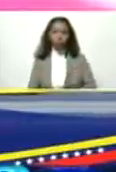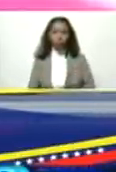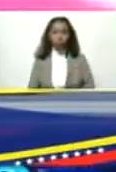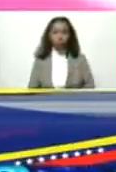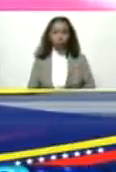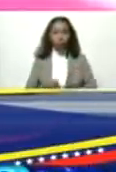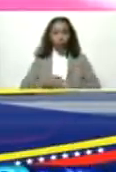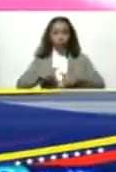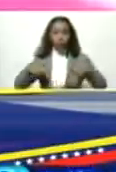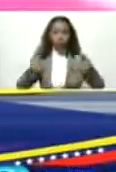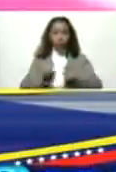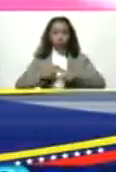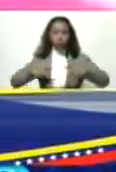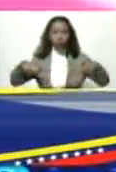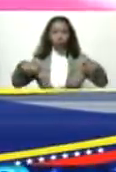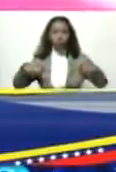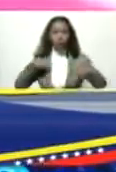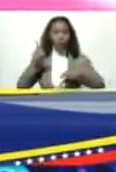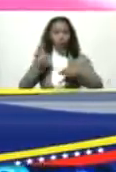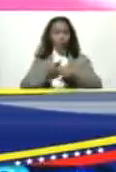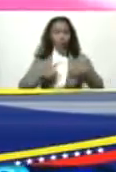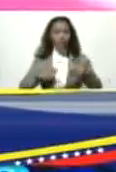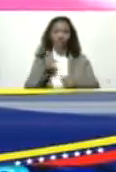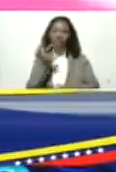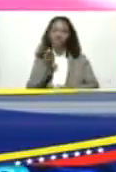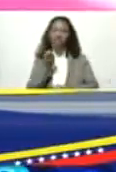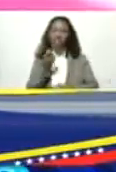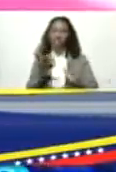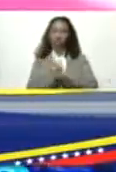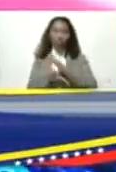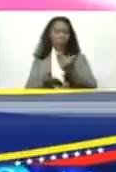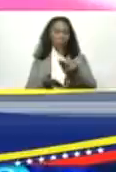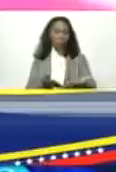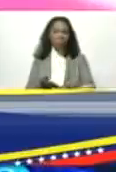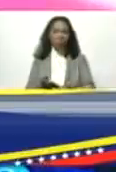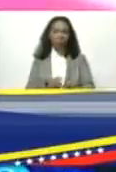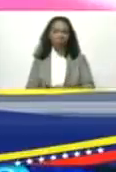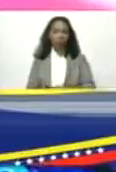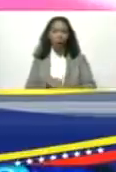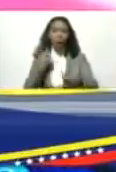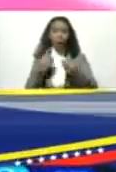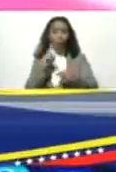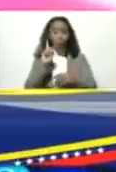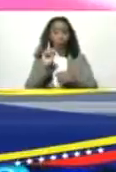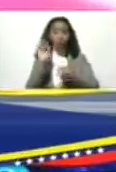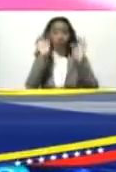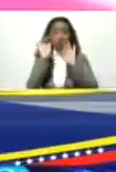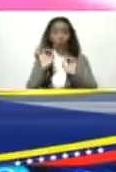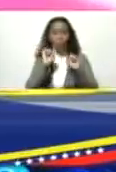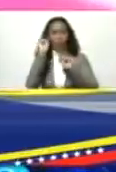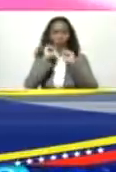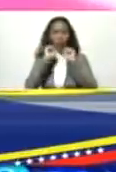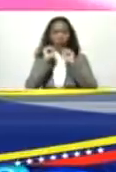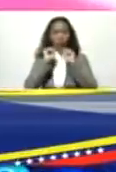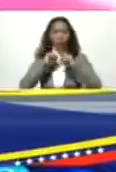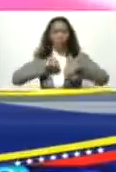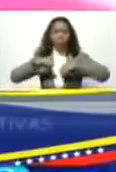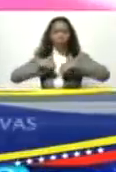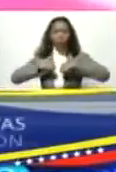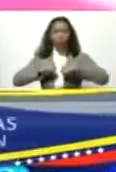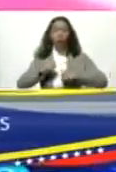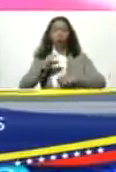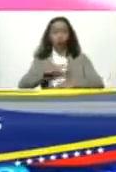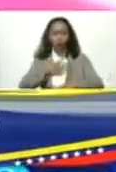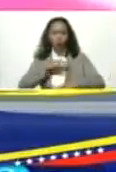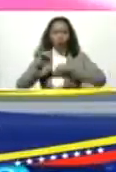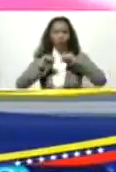Crecer y crecer. Y para crecer hace falta, como para una máquina, un motor, puede un motor